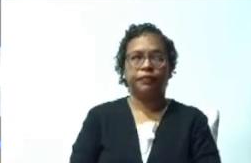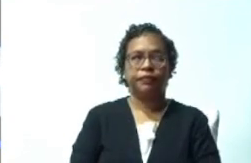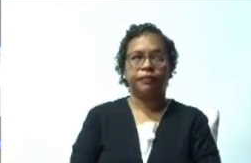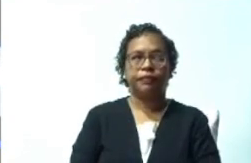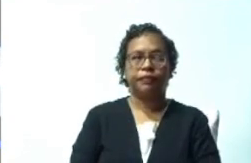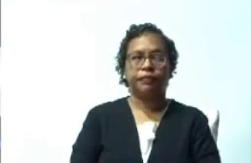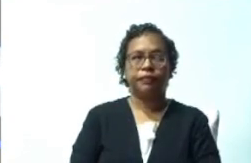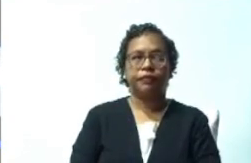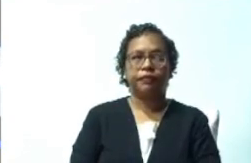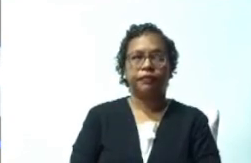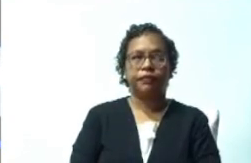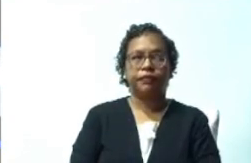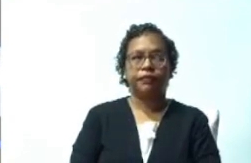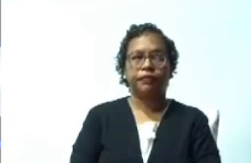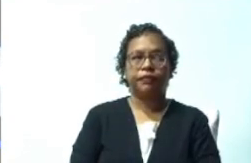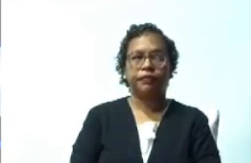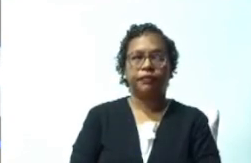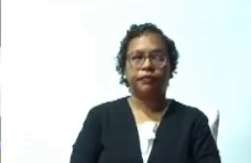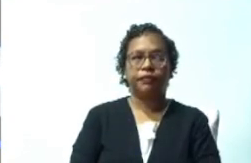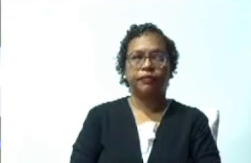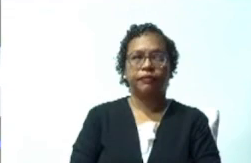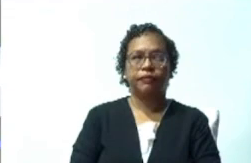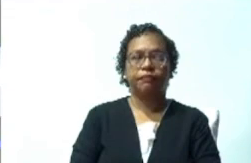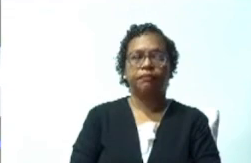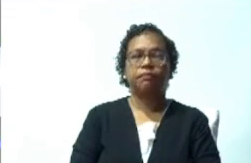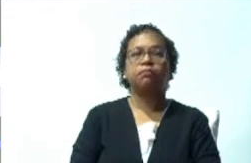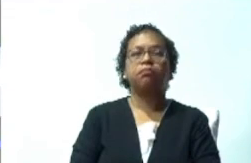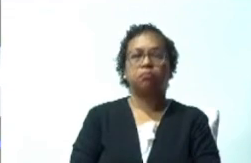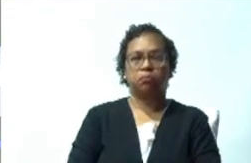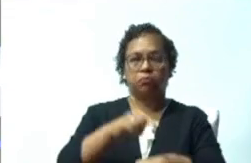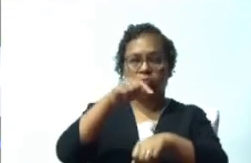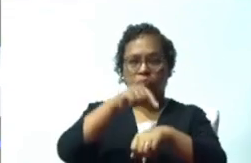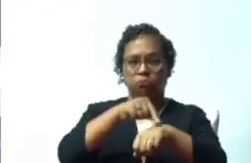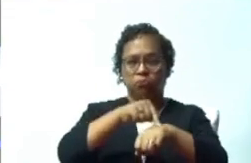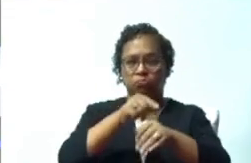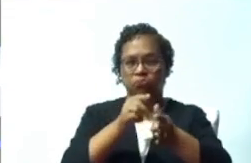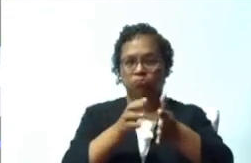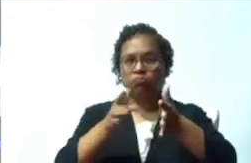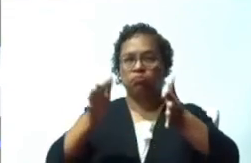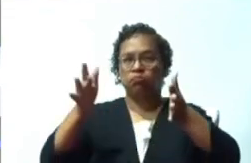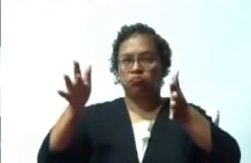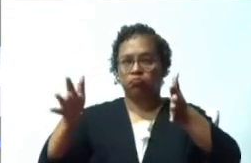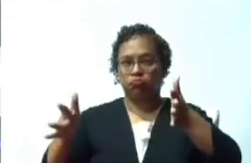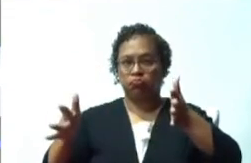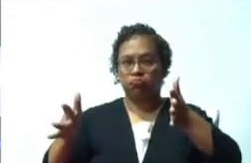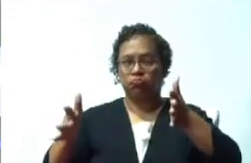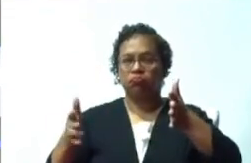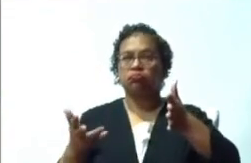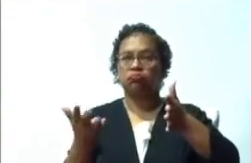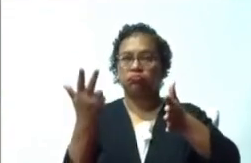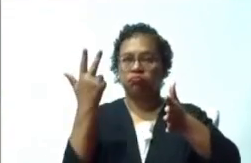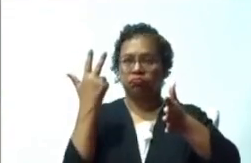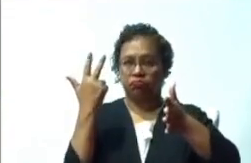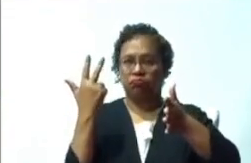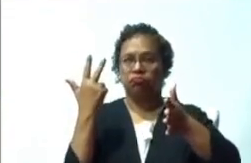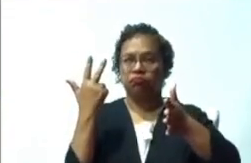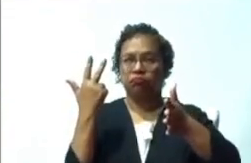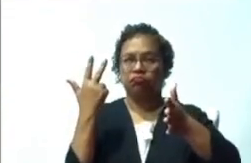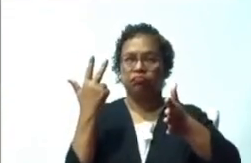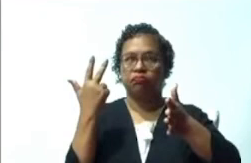durante tres periodos, bueno, dos con esto, hubo uno antes.